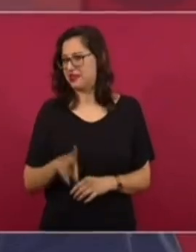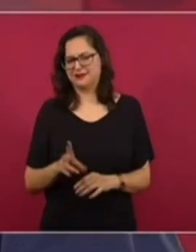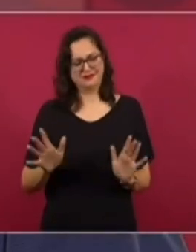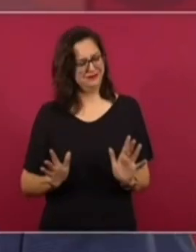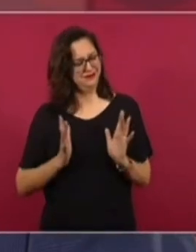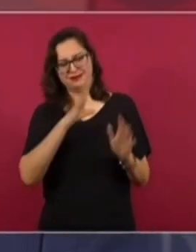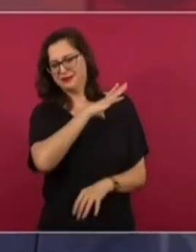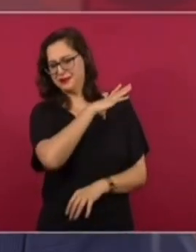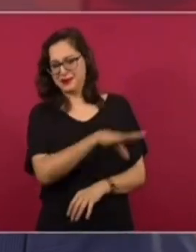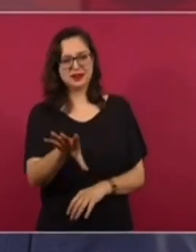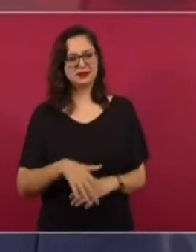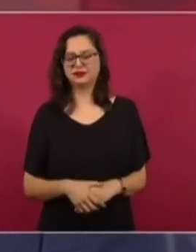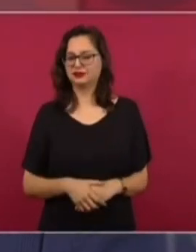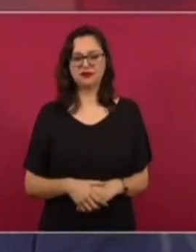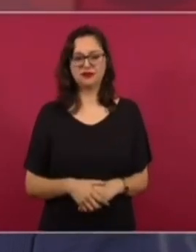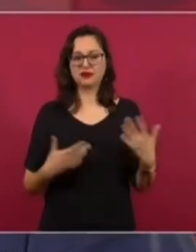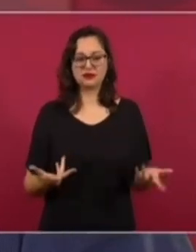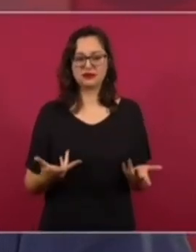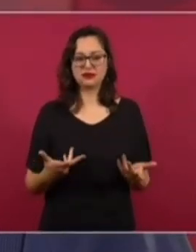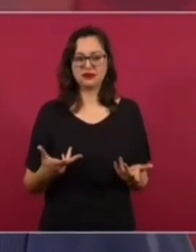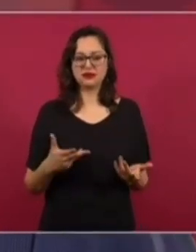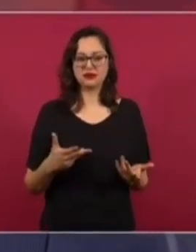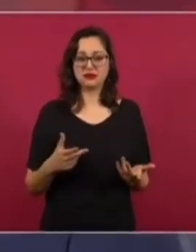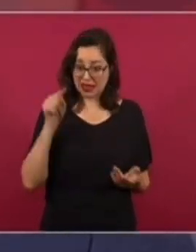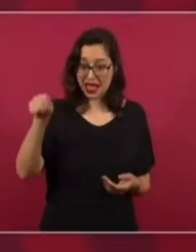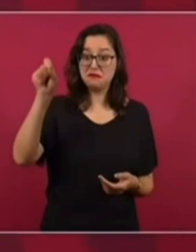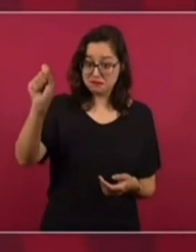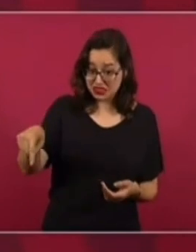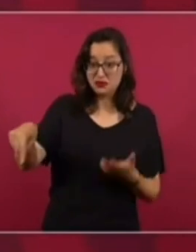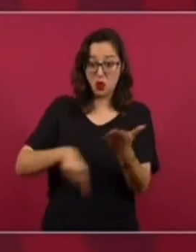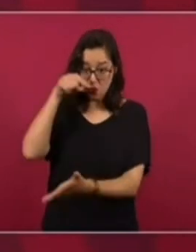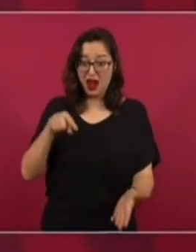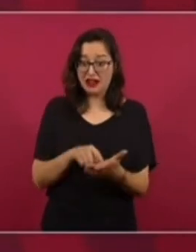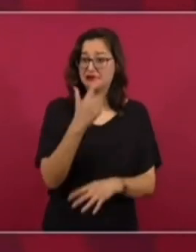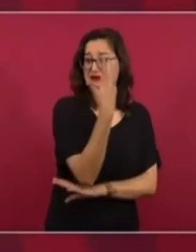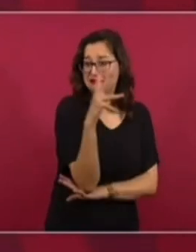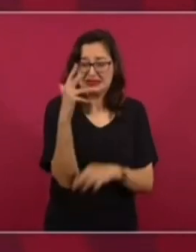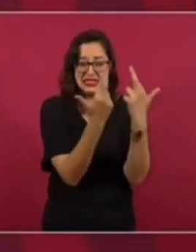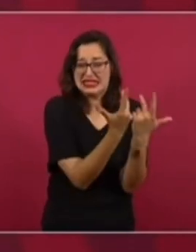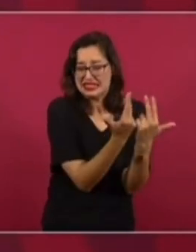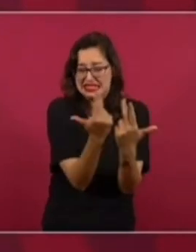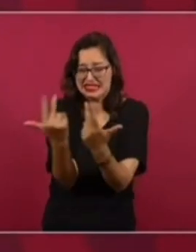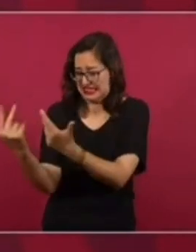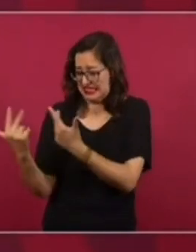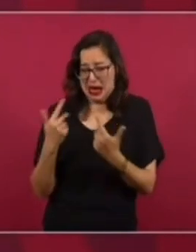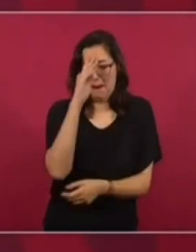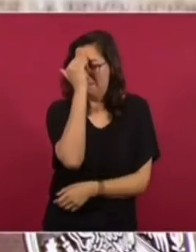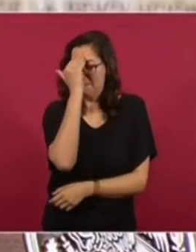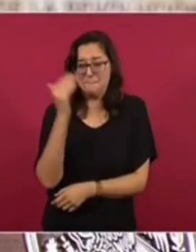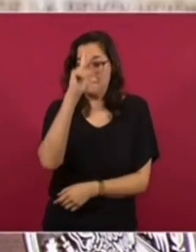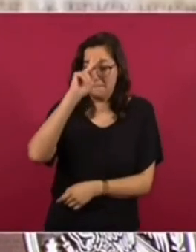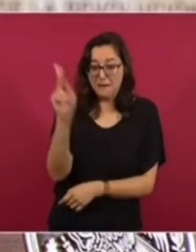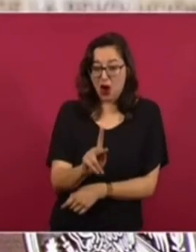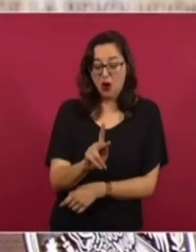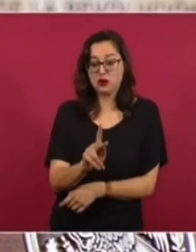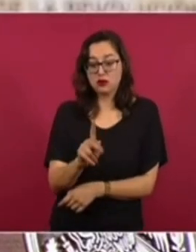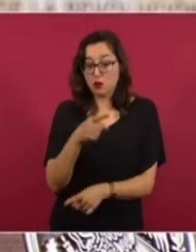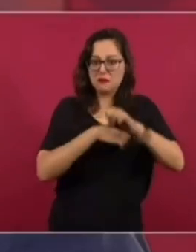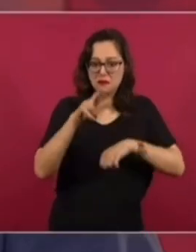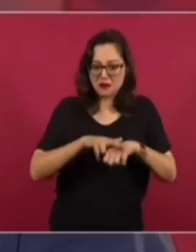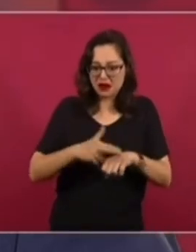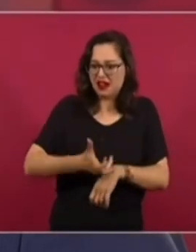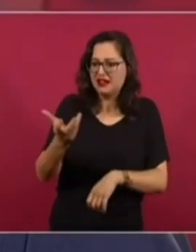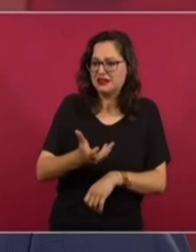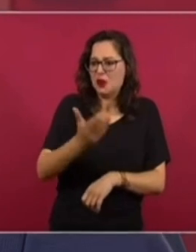la destrucción del medio ambiente. Ahí, en donde ellos se están oponiendo al Treg Maya.